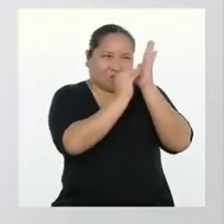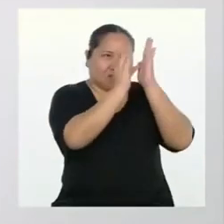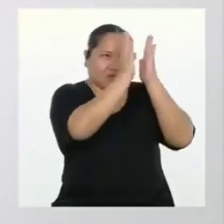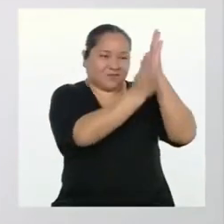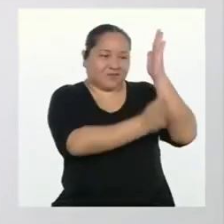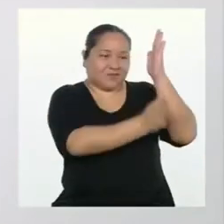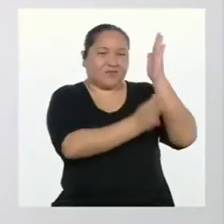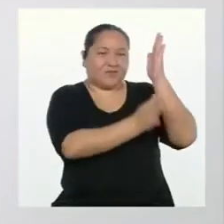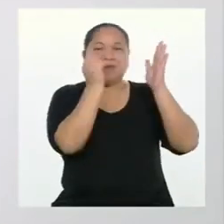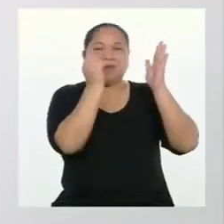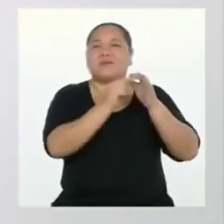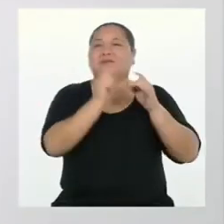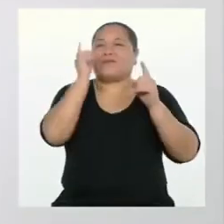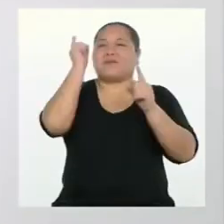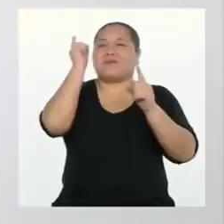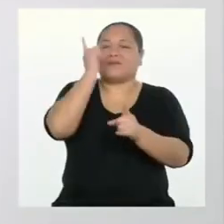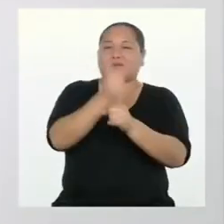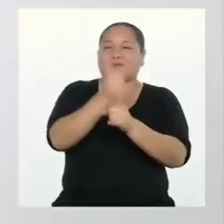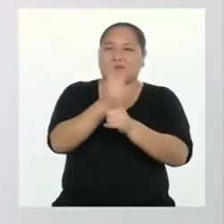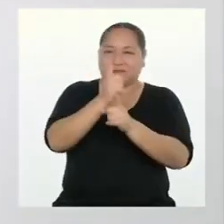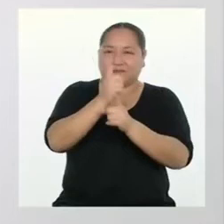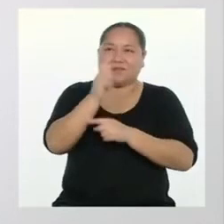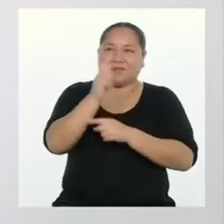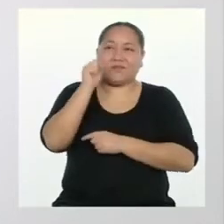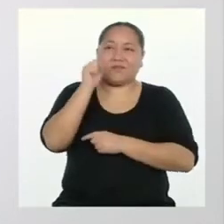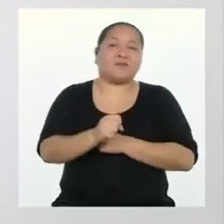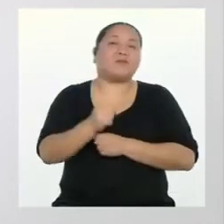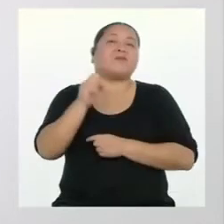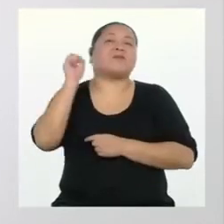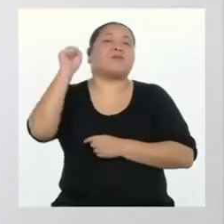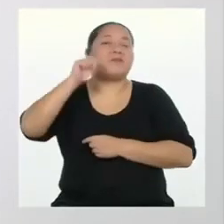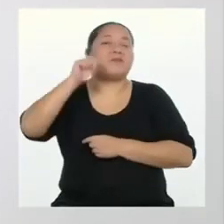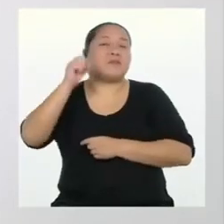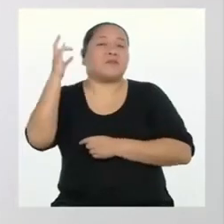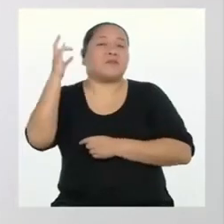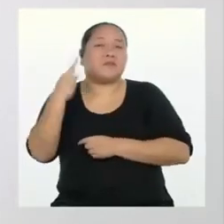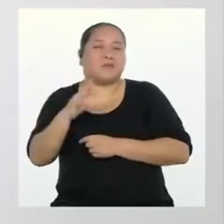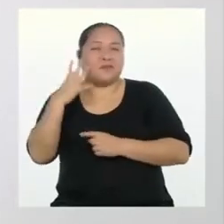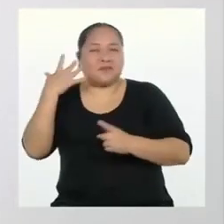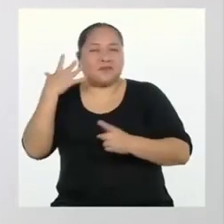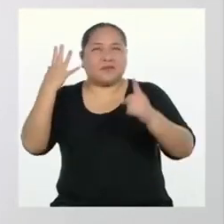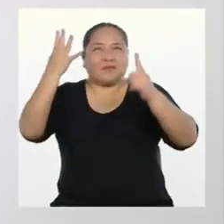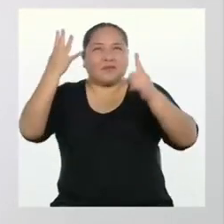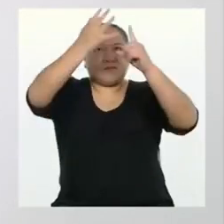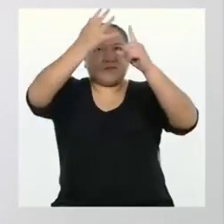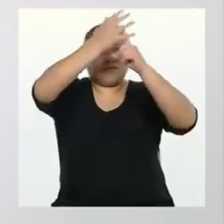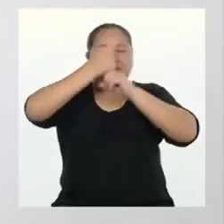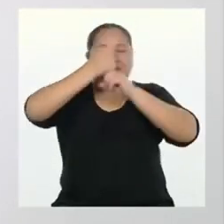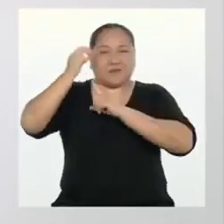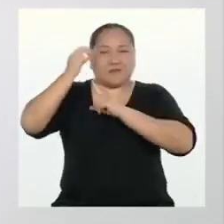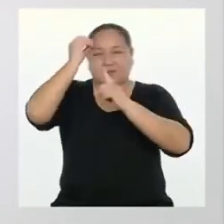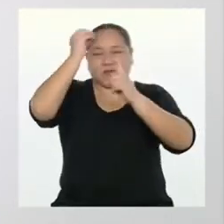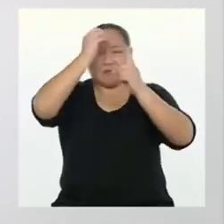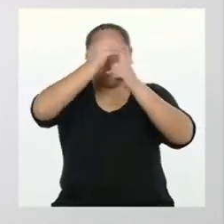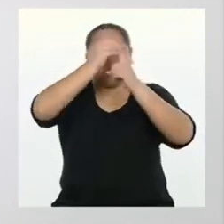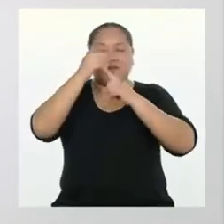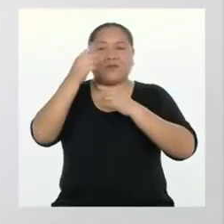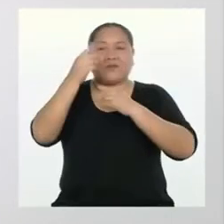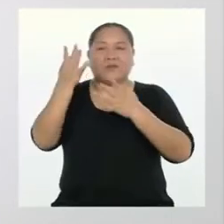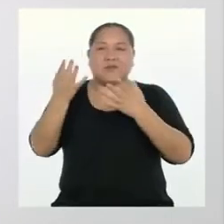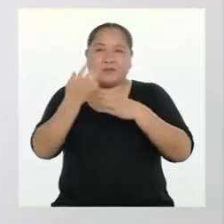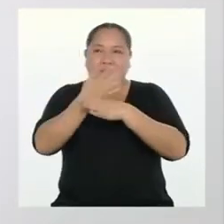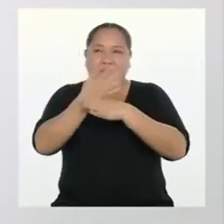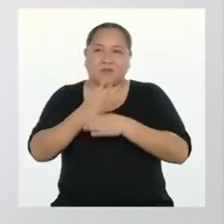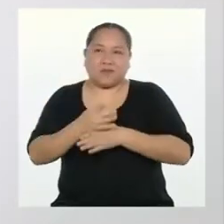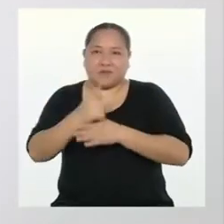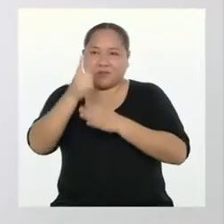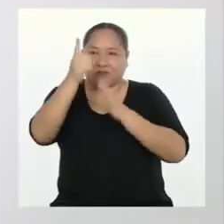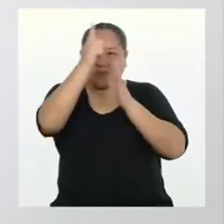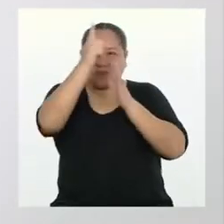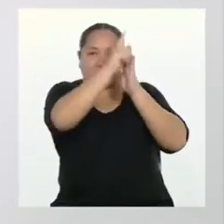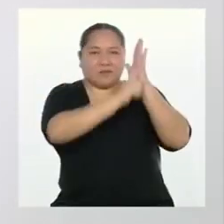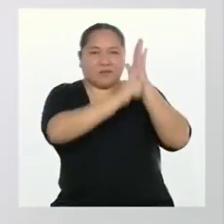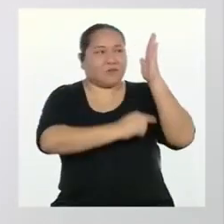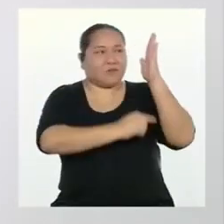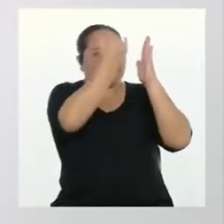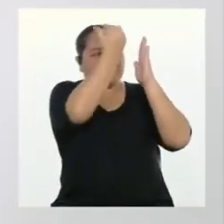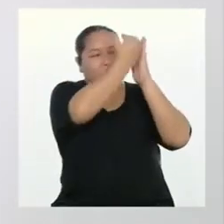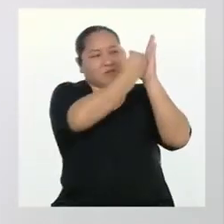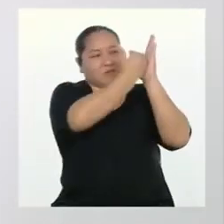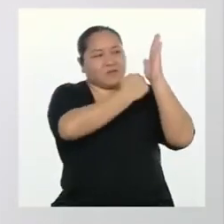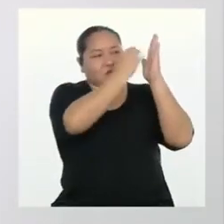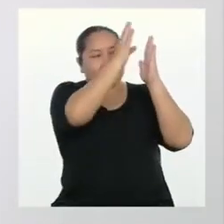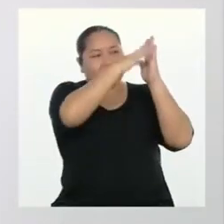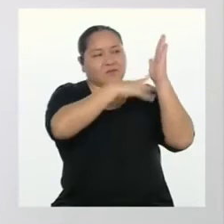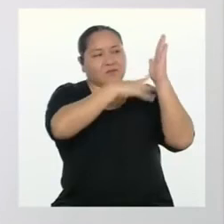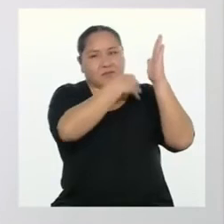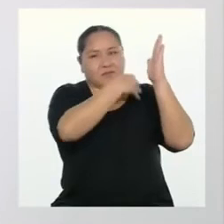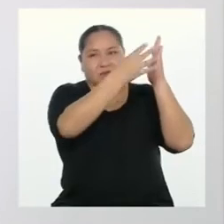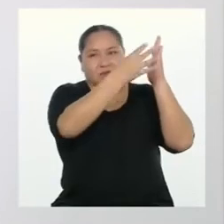Así es. Y para asegurarnos de que se alcance el propósito, quiero compartir una lista de cotejo